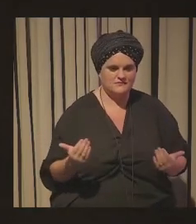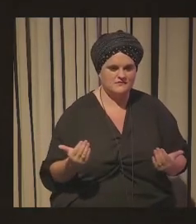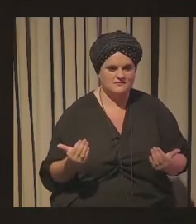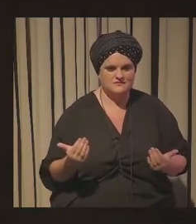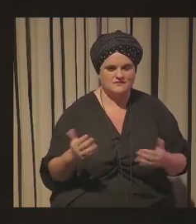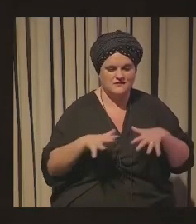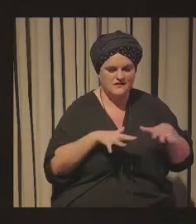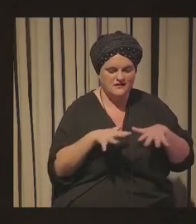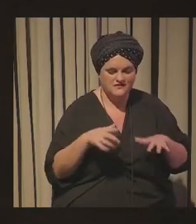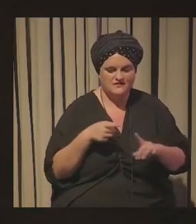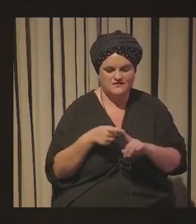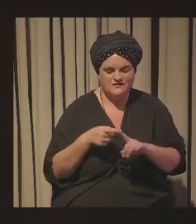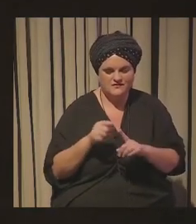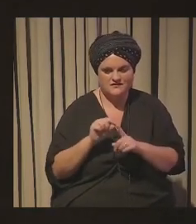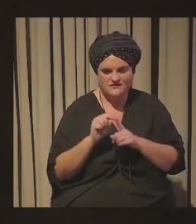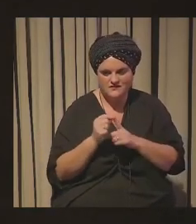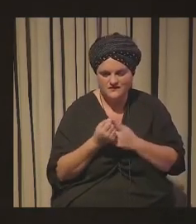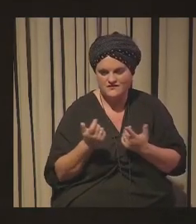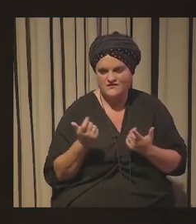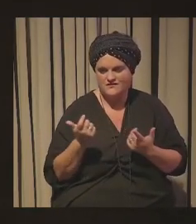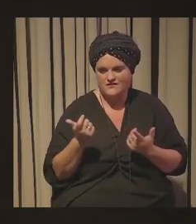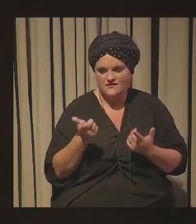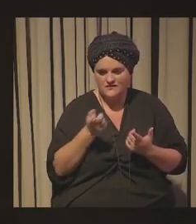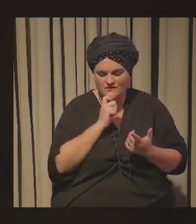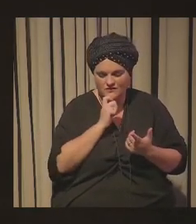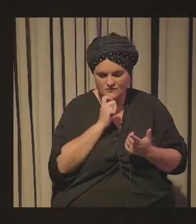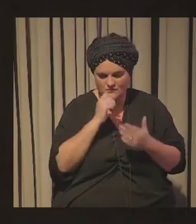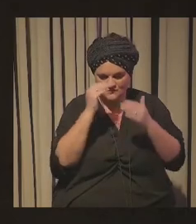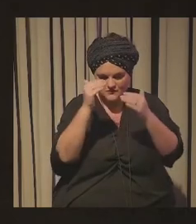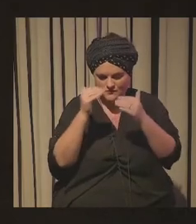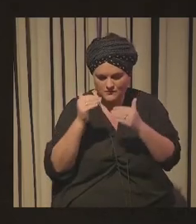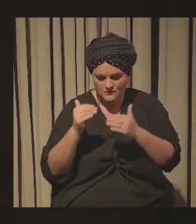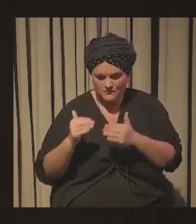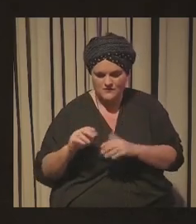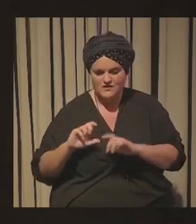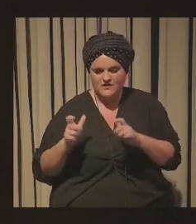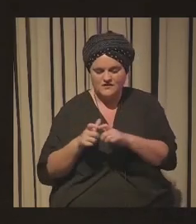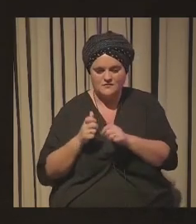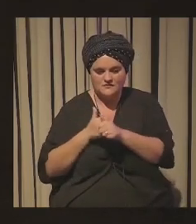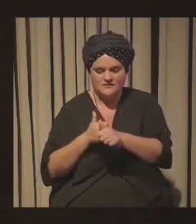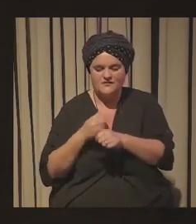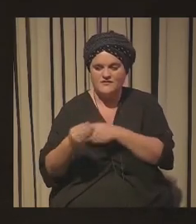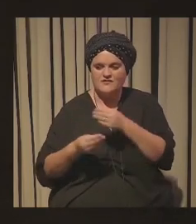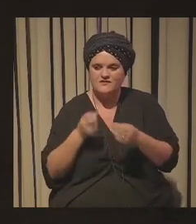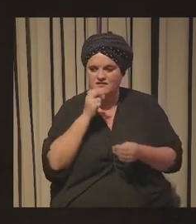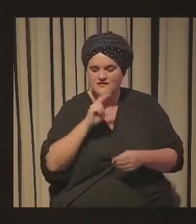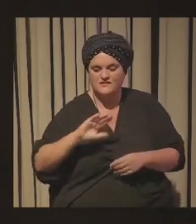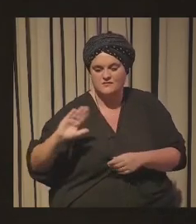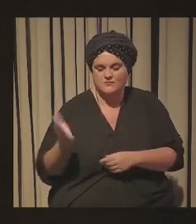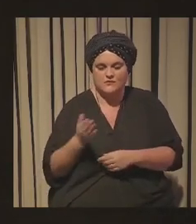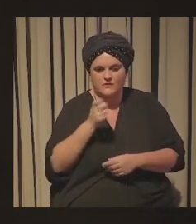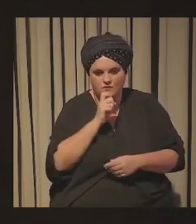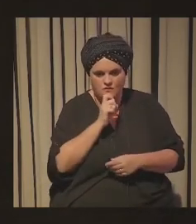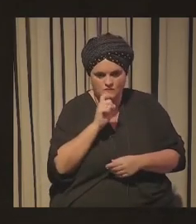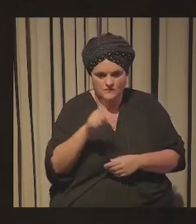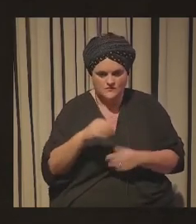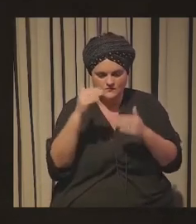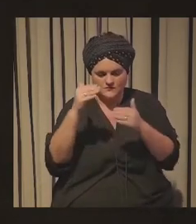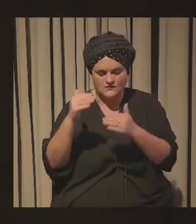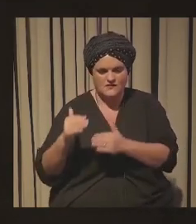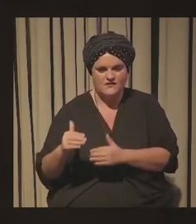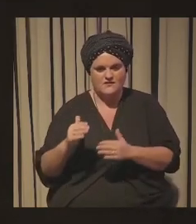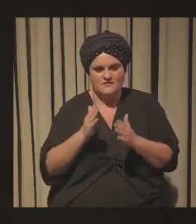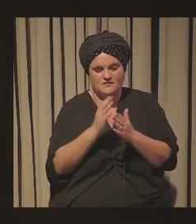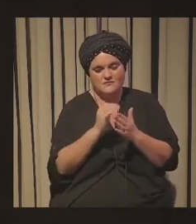acción en qué indicador y cómo y qué equipo va a seguir eso y qué impacto final tiene yo creo que esa